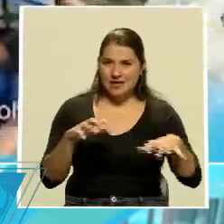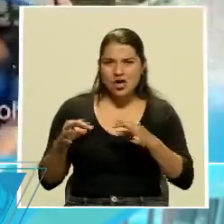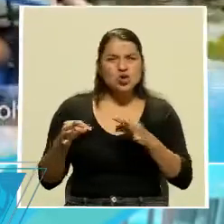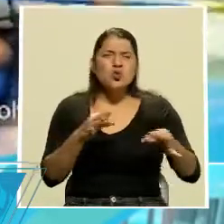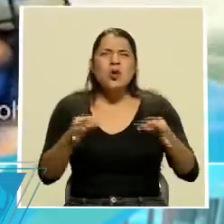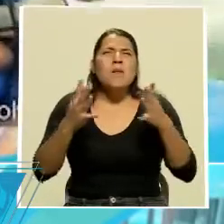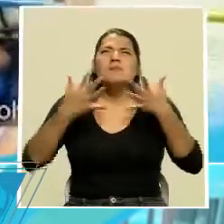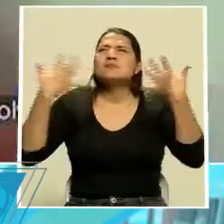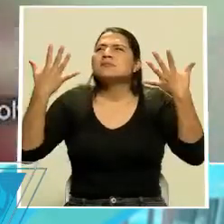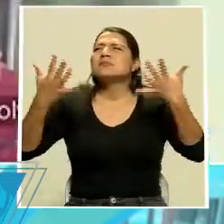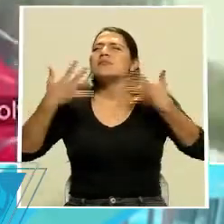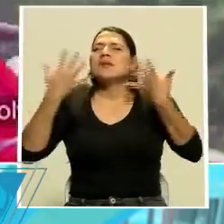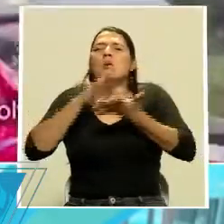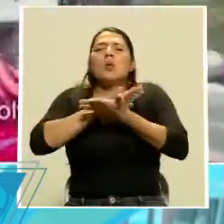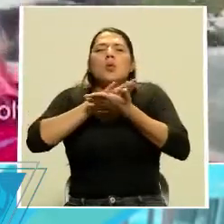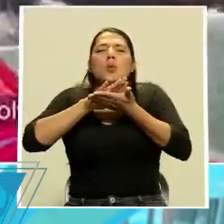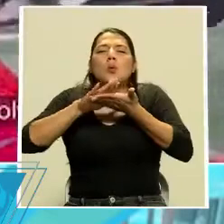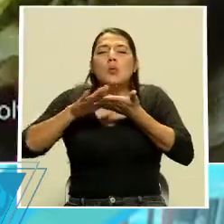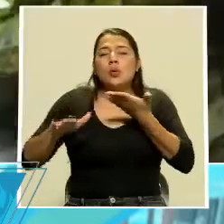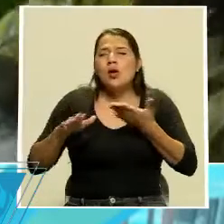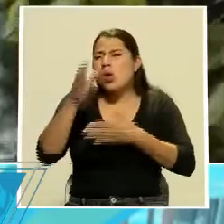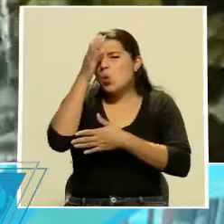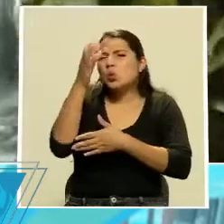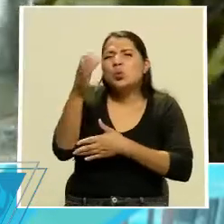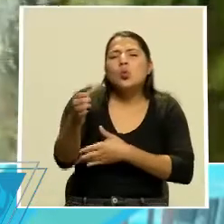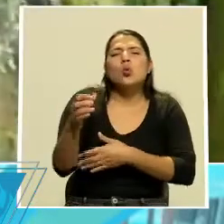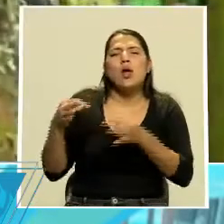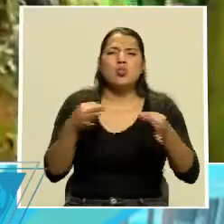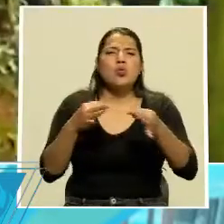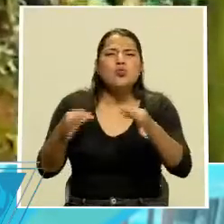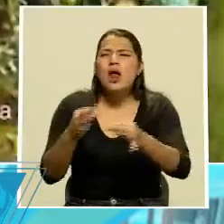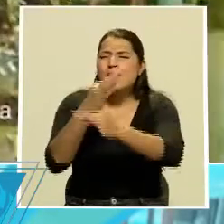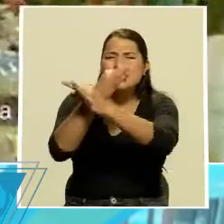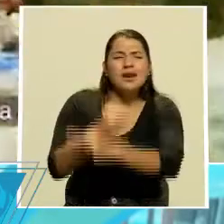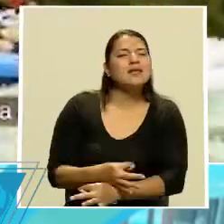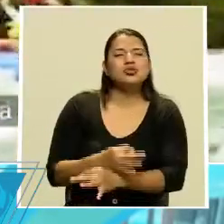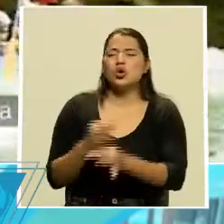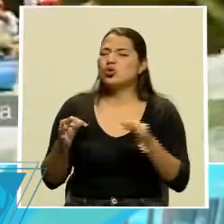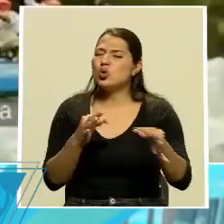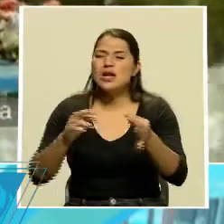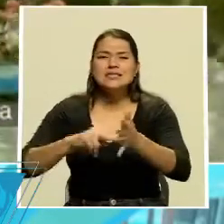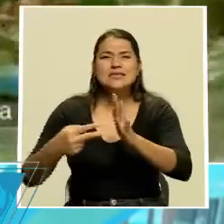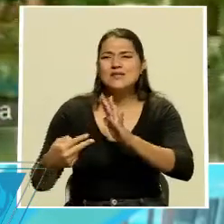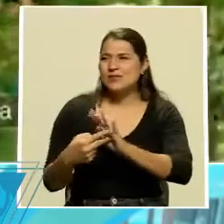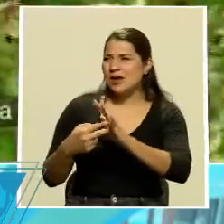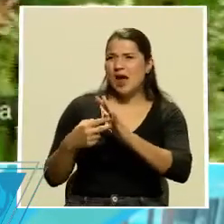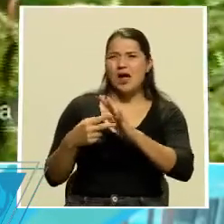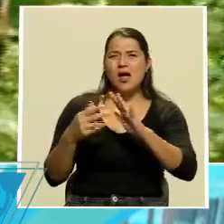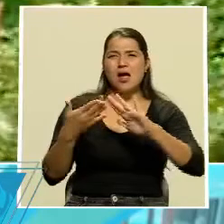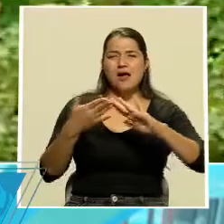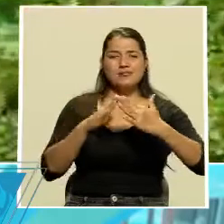aire puro, Turrialba es cultura, Turrialba es tradiciones, Turrialba es ruralidad. No sé qué,